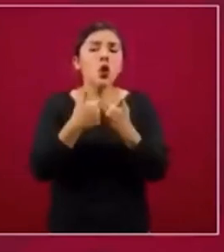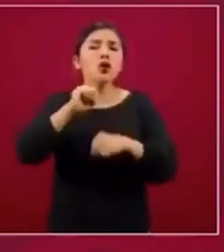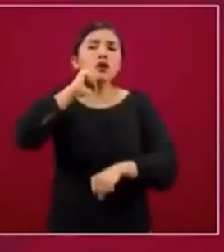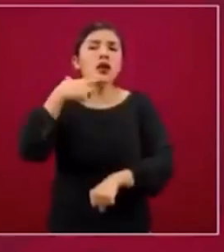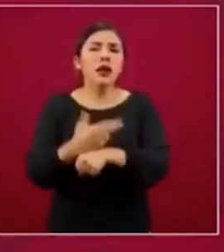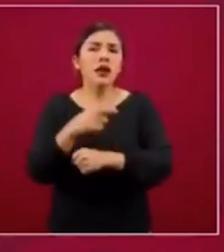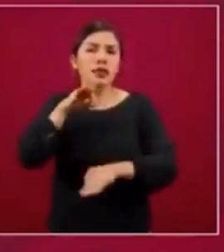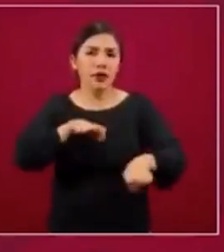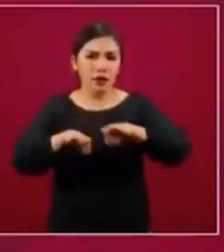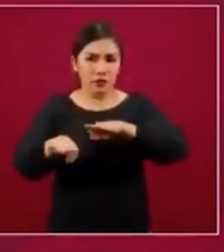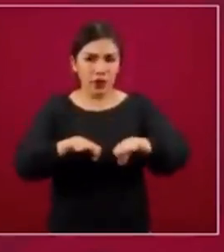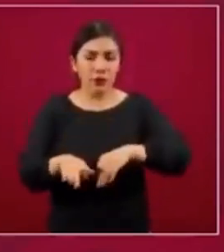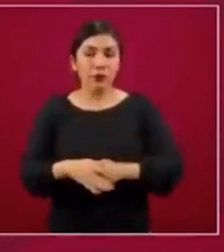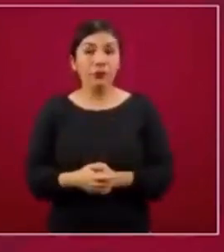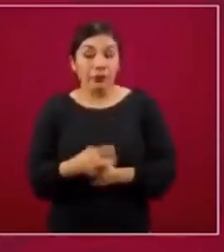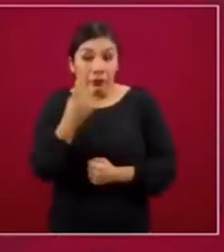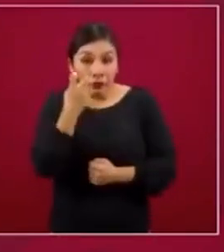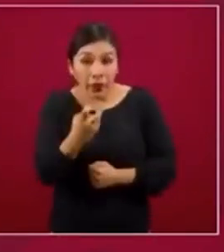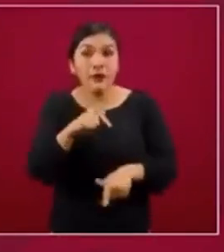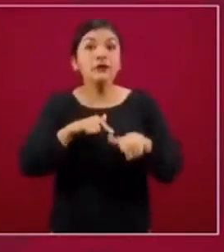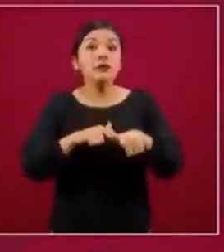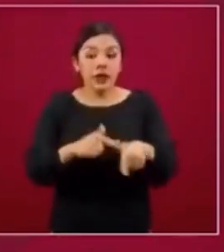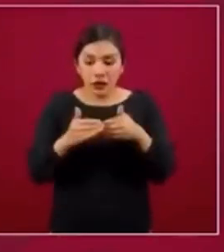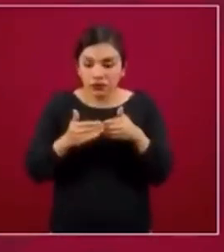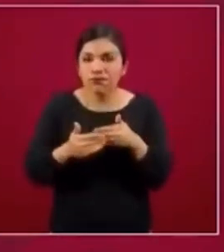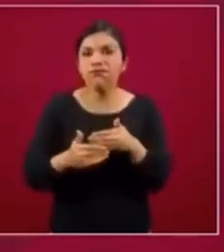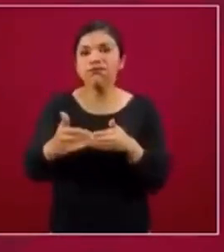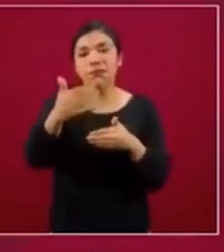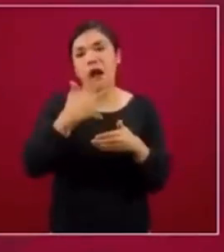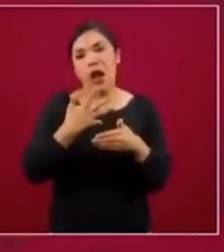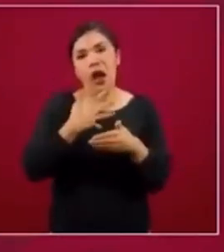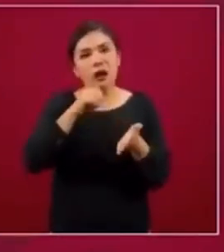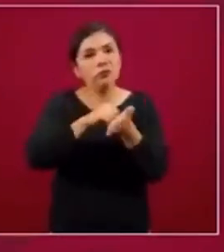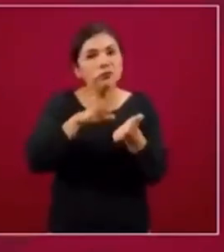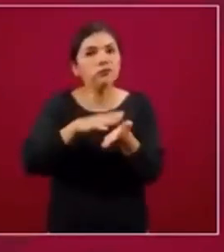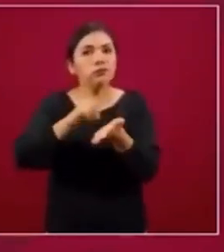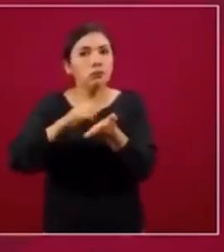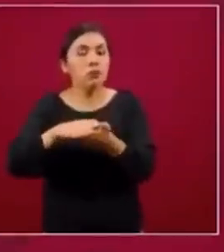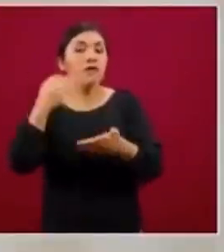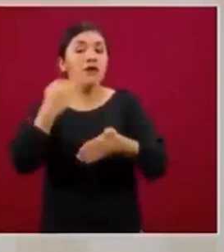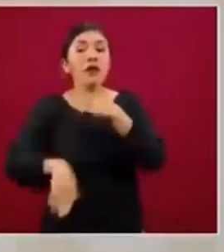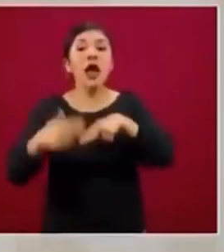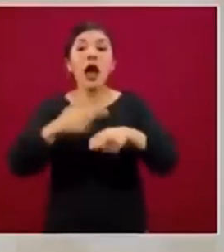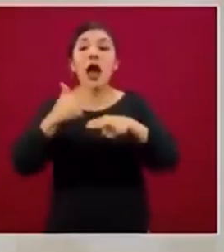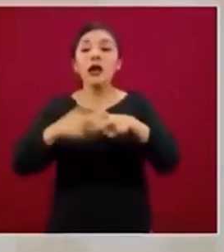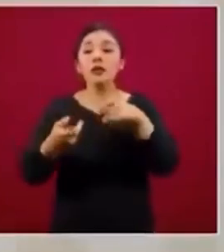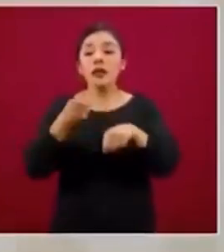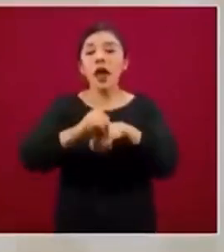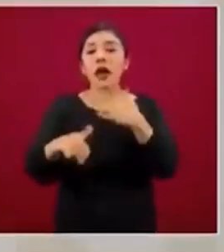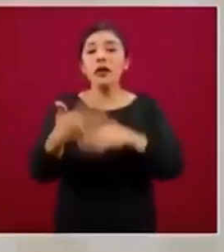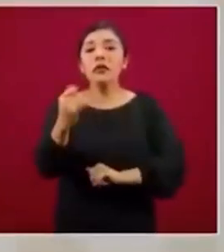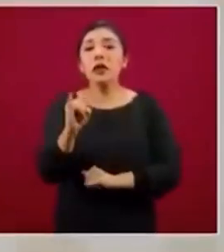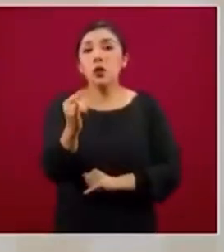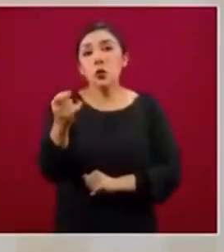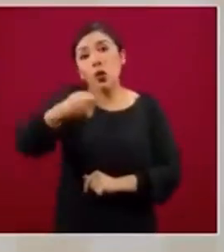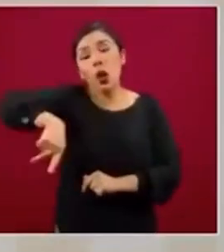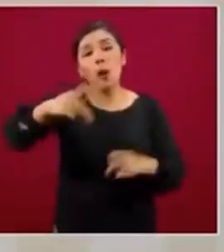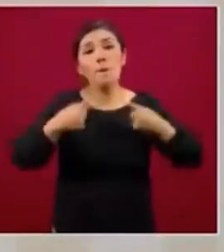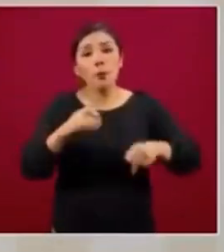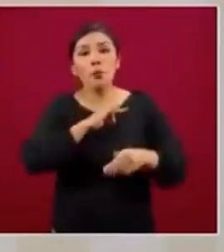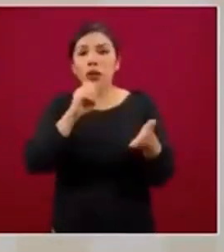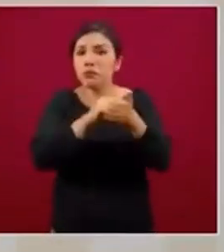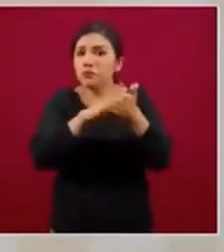Secretaría del Trabajo. Eso sigue corriendo y vamos a tener de límite el 15 de junio para que se inscriban en la